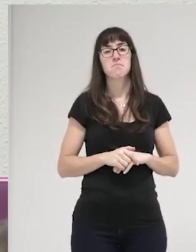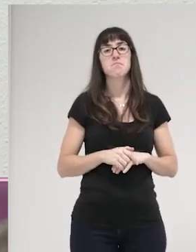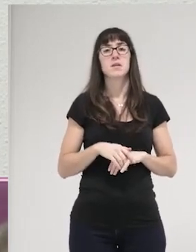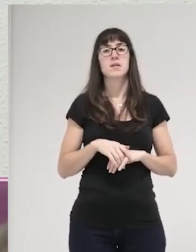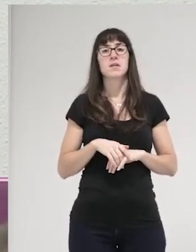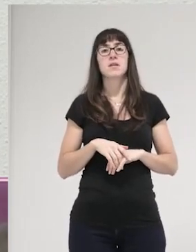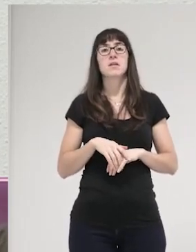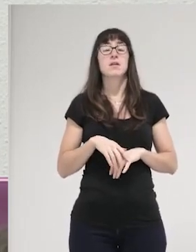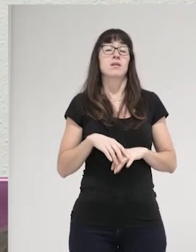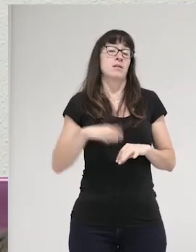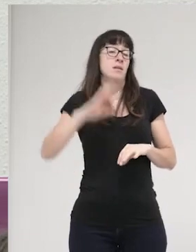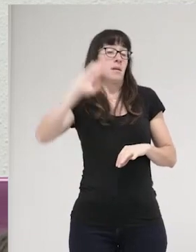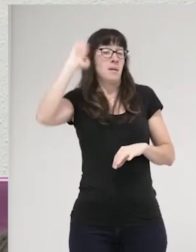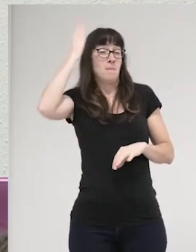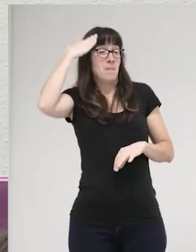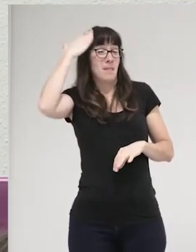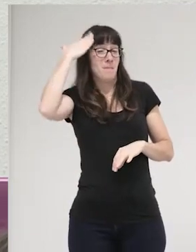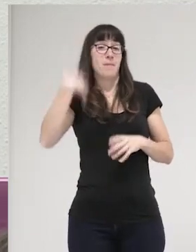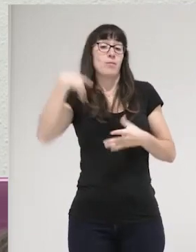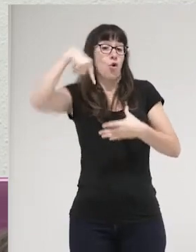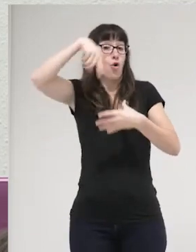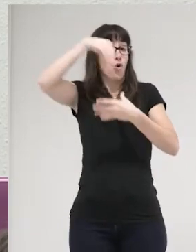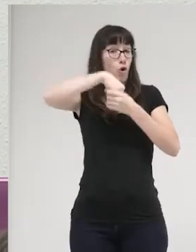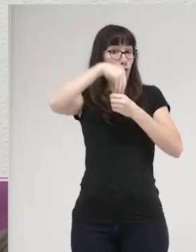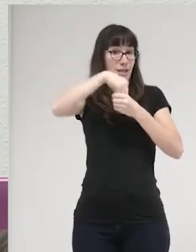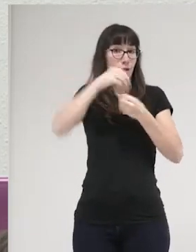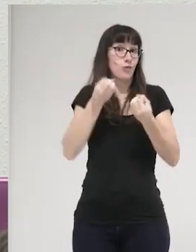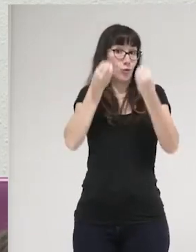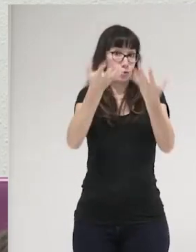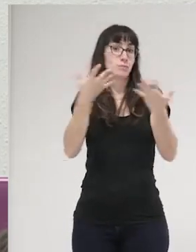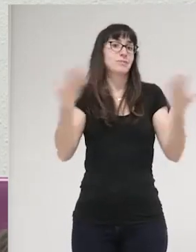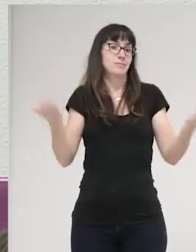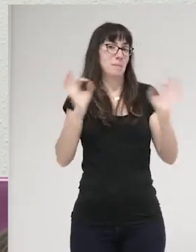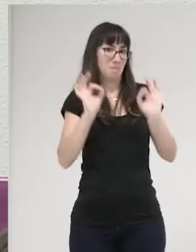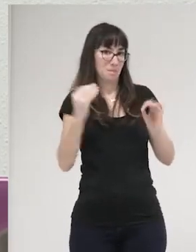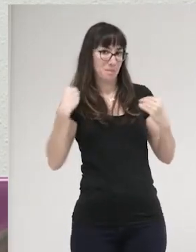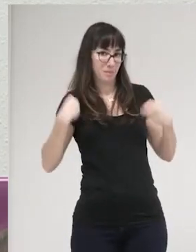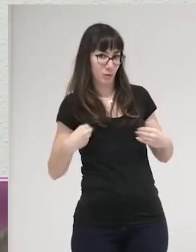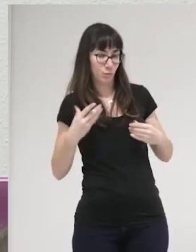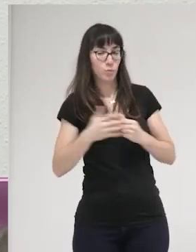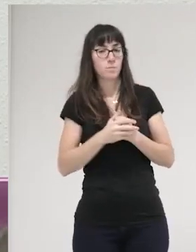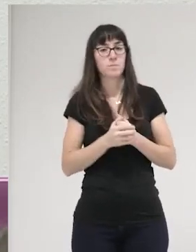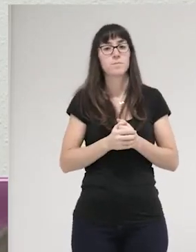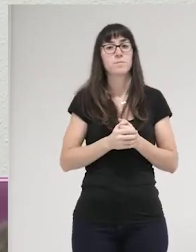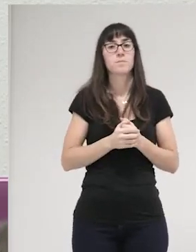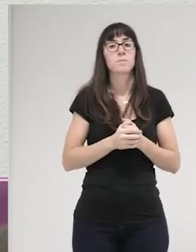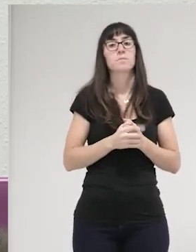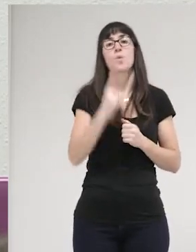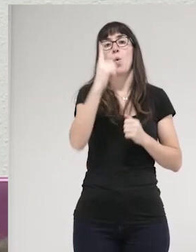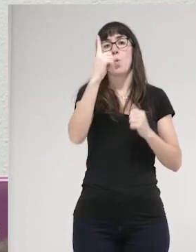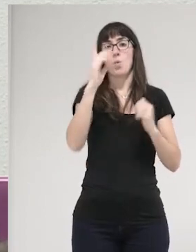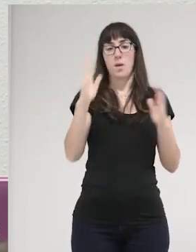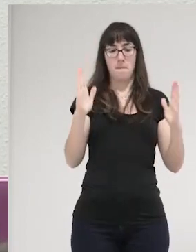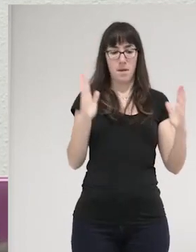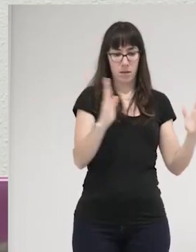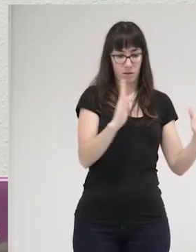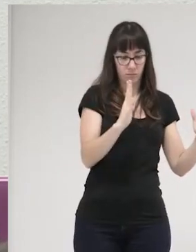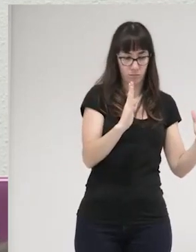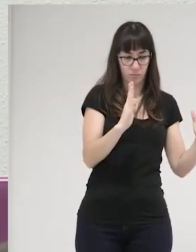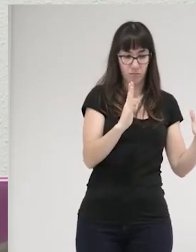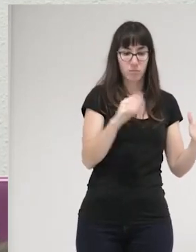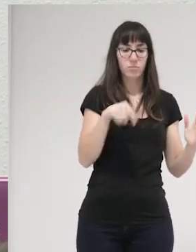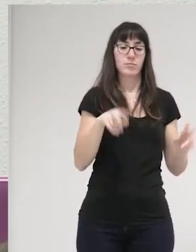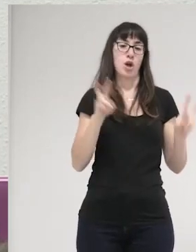bien sí los contenidos un poco que os quería explicar hoy serían un poco estos por una parte bueno esta